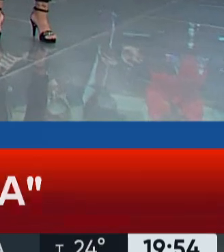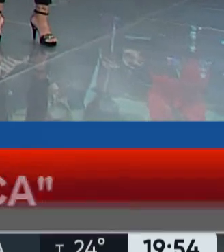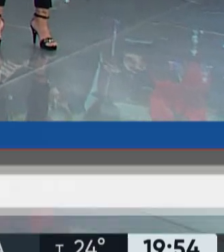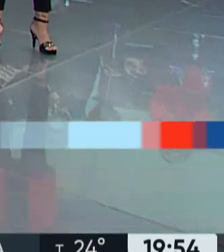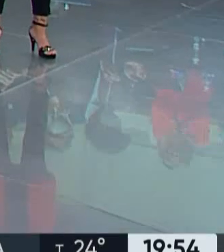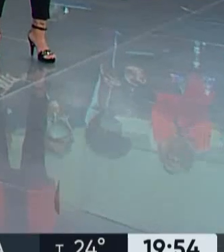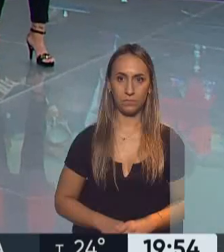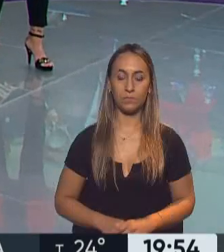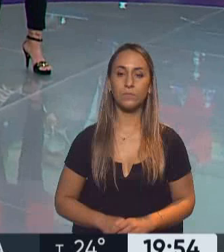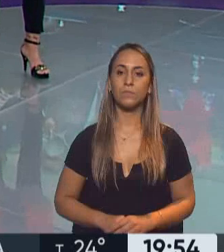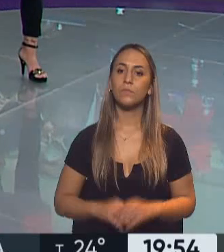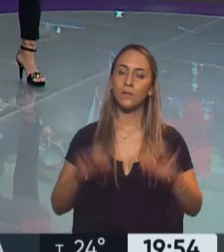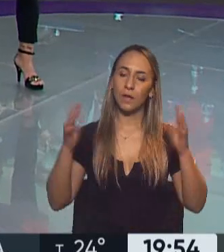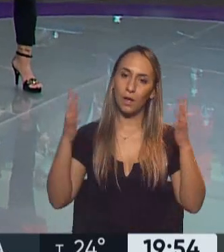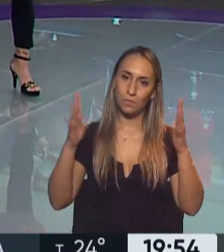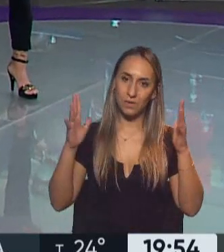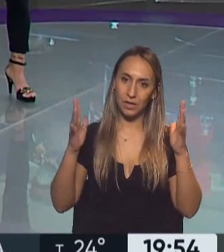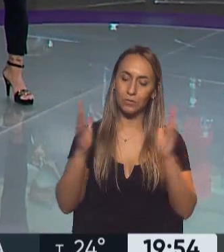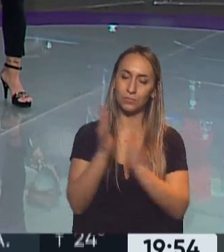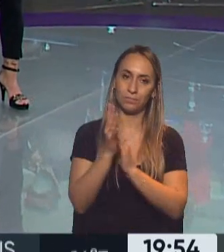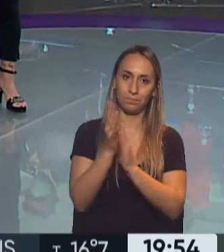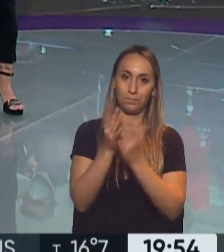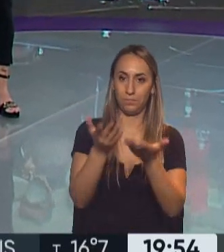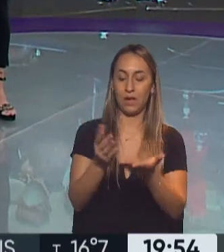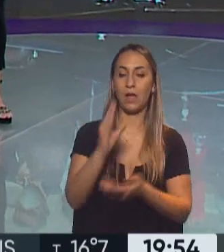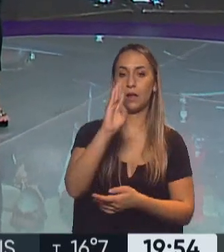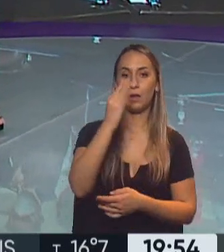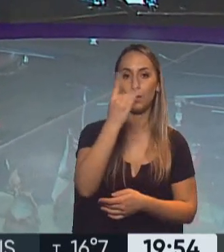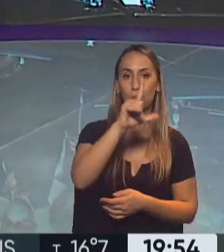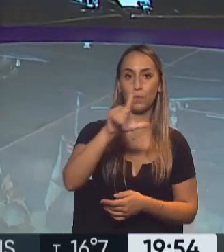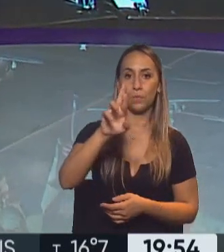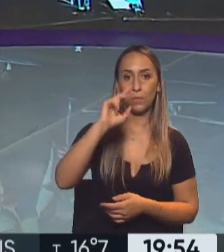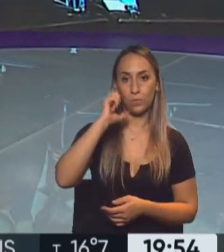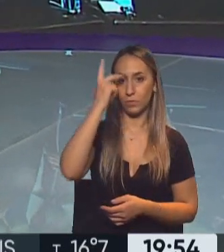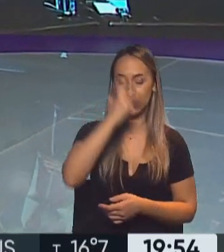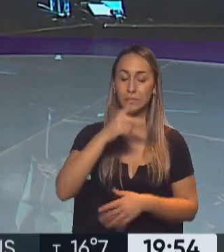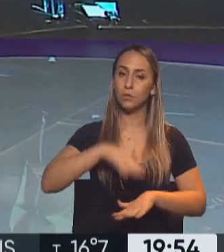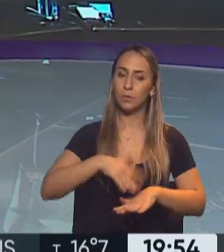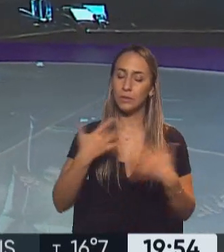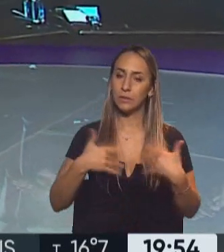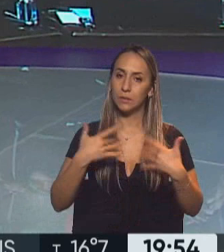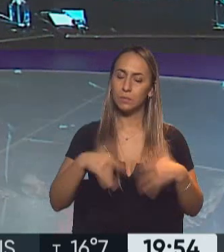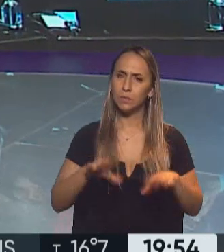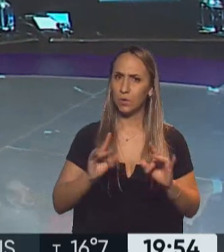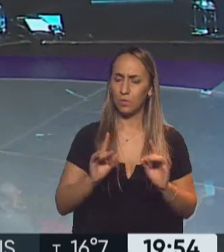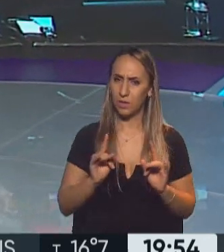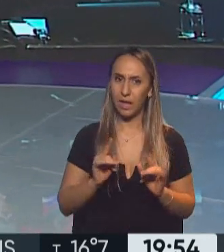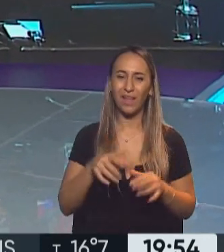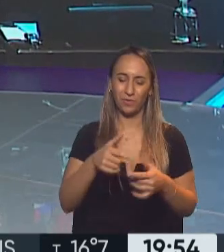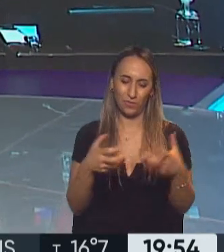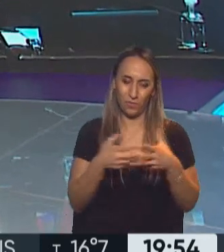El aplauso cerrado para Esteban Bullrich. Luego de un momento muy difícil, acompañado de su familia,